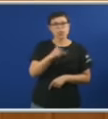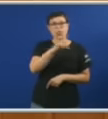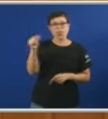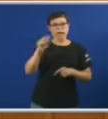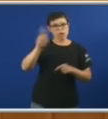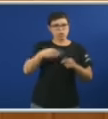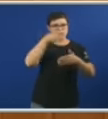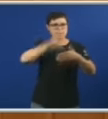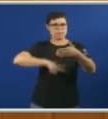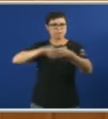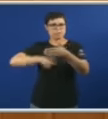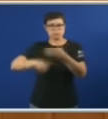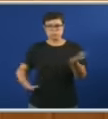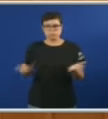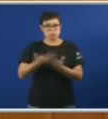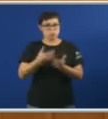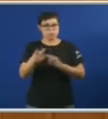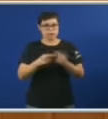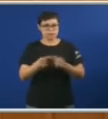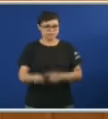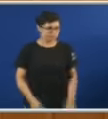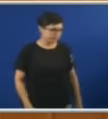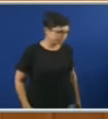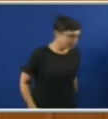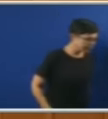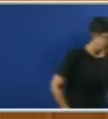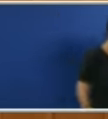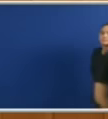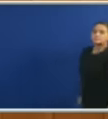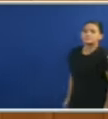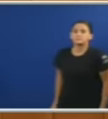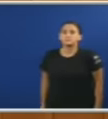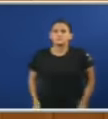O mes E a proposta Do BNG E de verdade